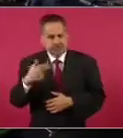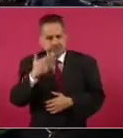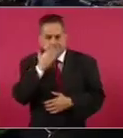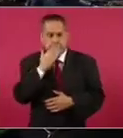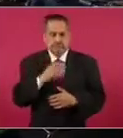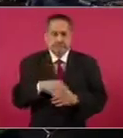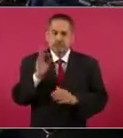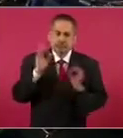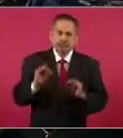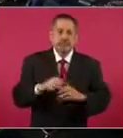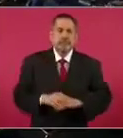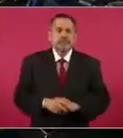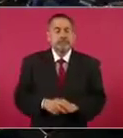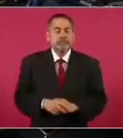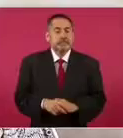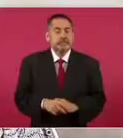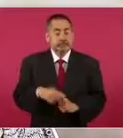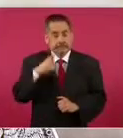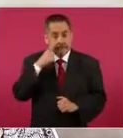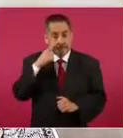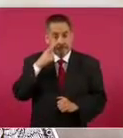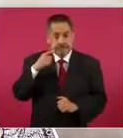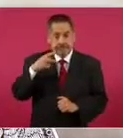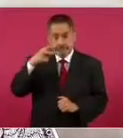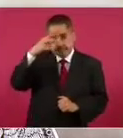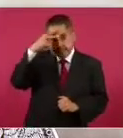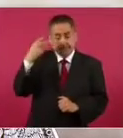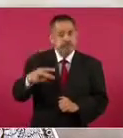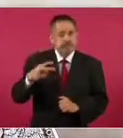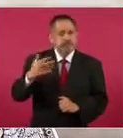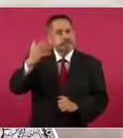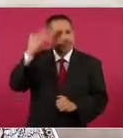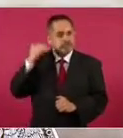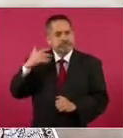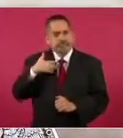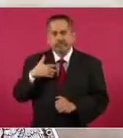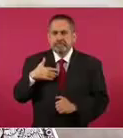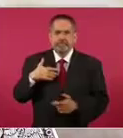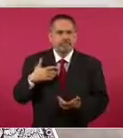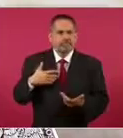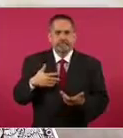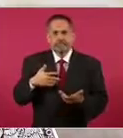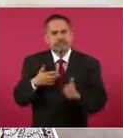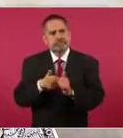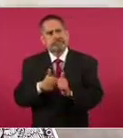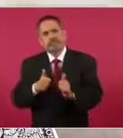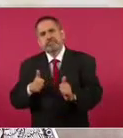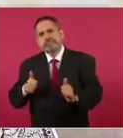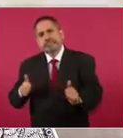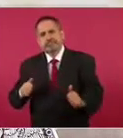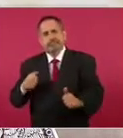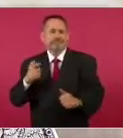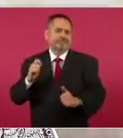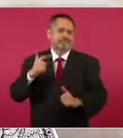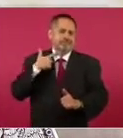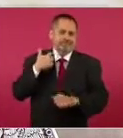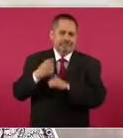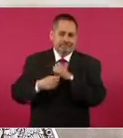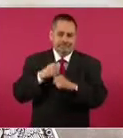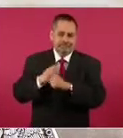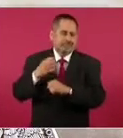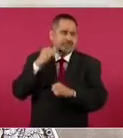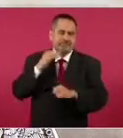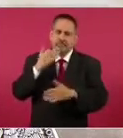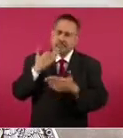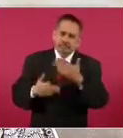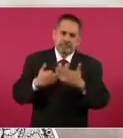Efectivamente, México había tenido un rezago grande durante sexenios recientes, en particular el sexenio